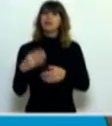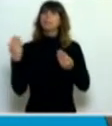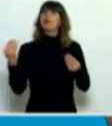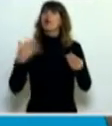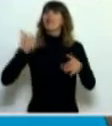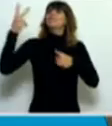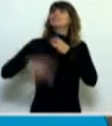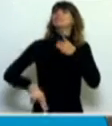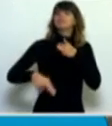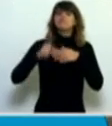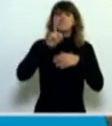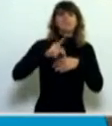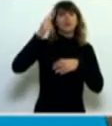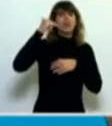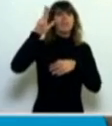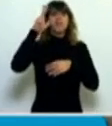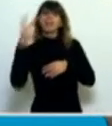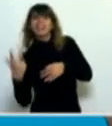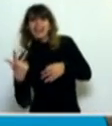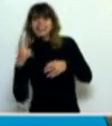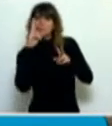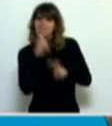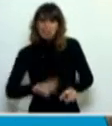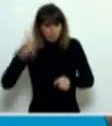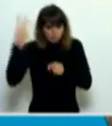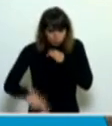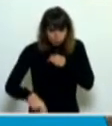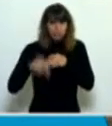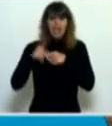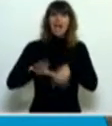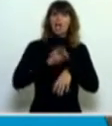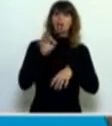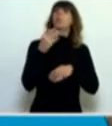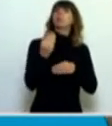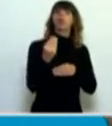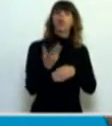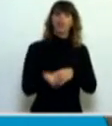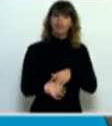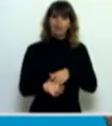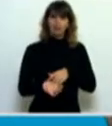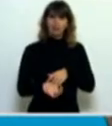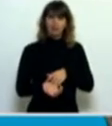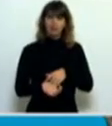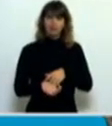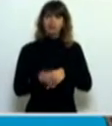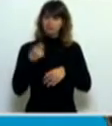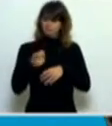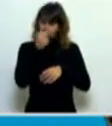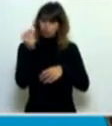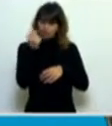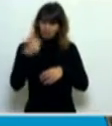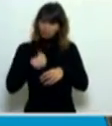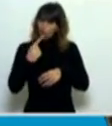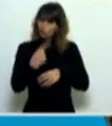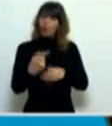1983 la investigación, y más que importante lo que acabo de decir porque